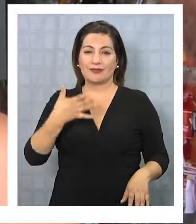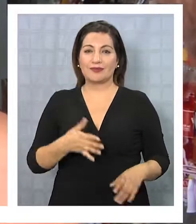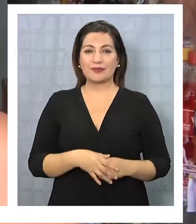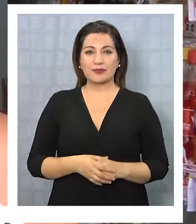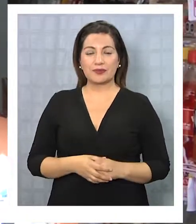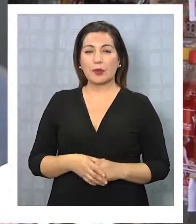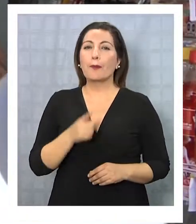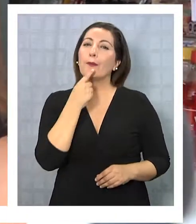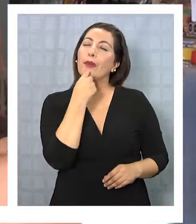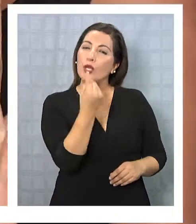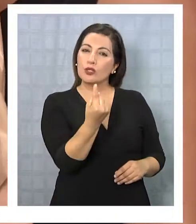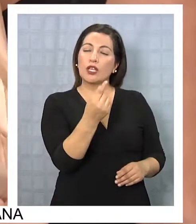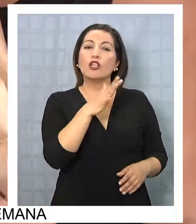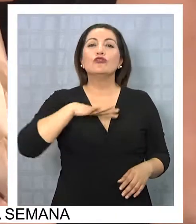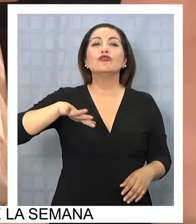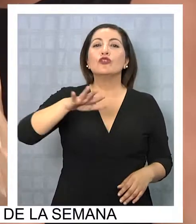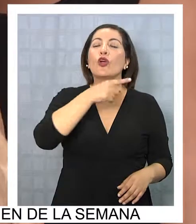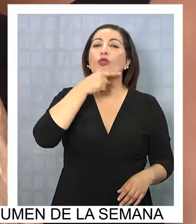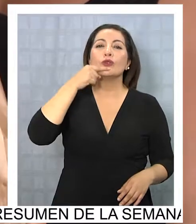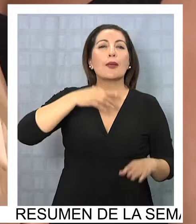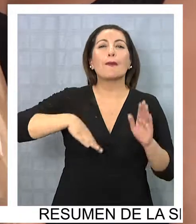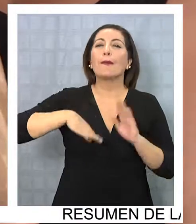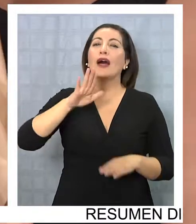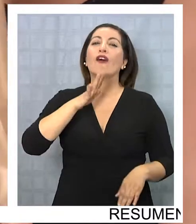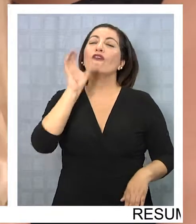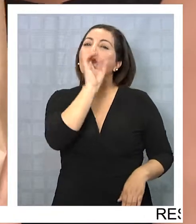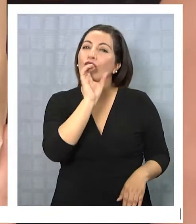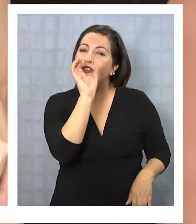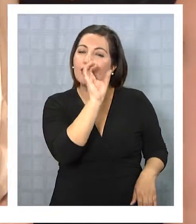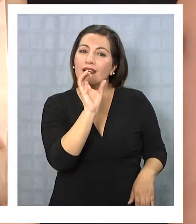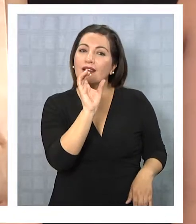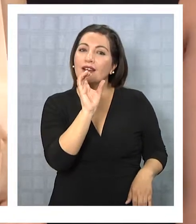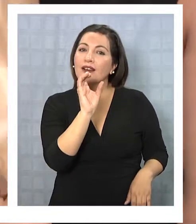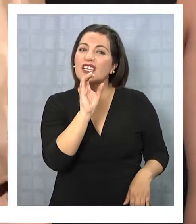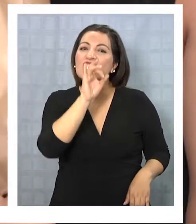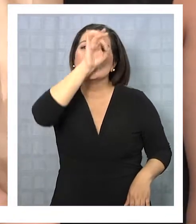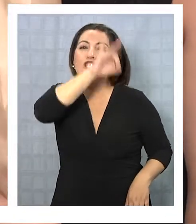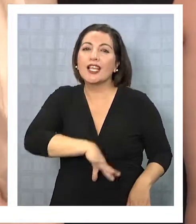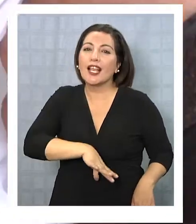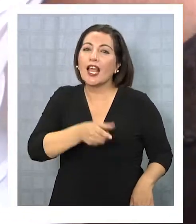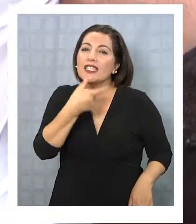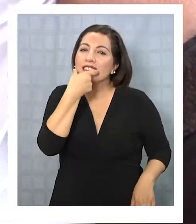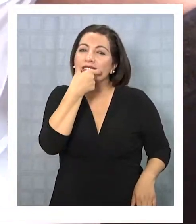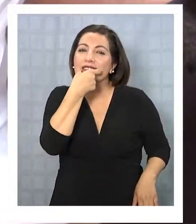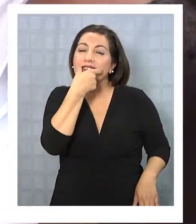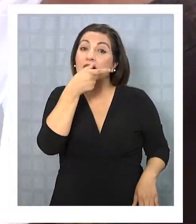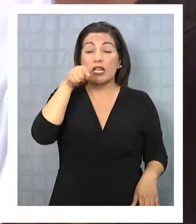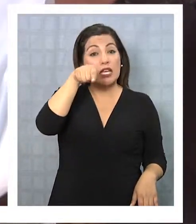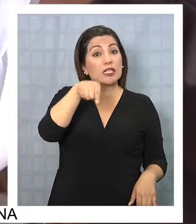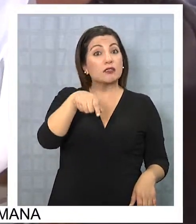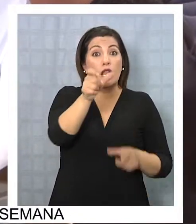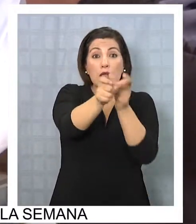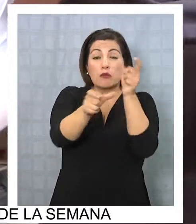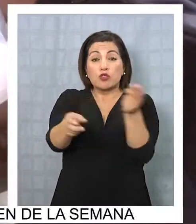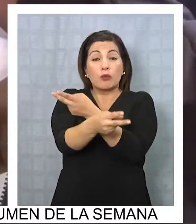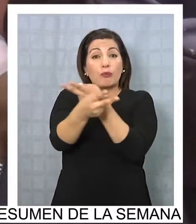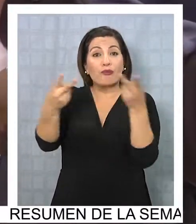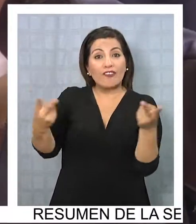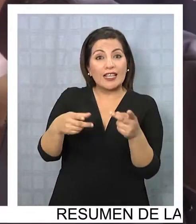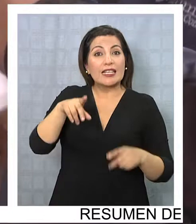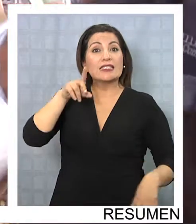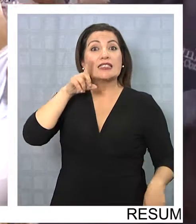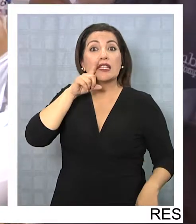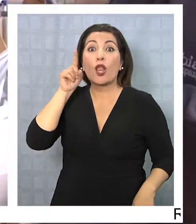Oye, y de todos los dulces, ¿cuál es el que más te busca? El chilenito. Sin embargo, el público es el que